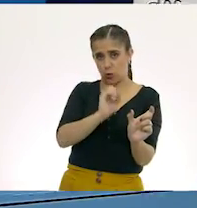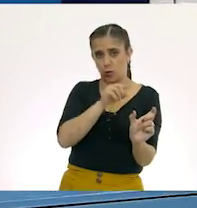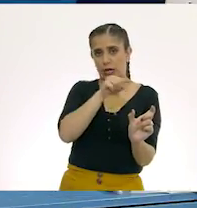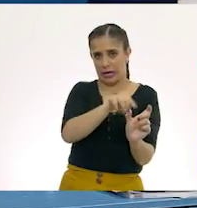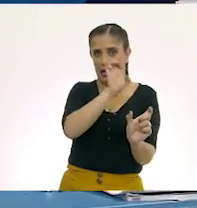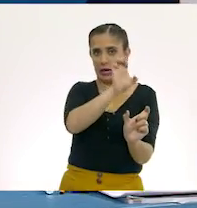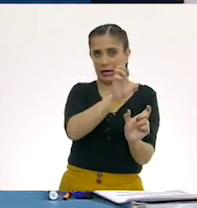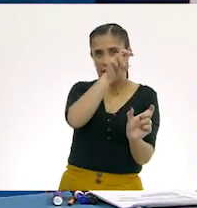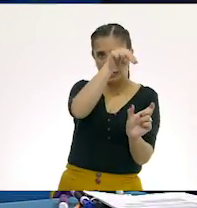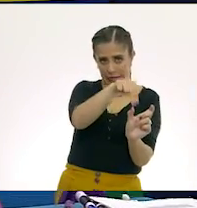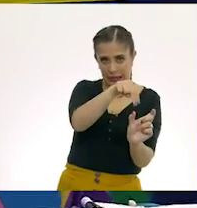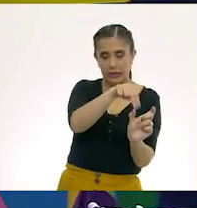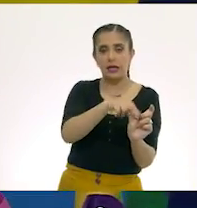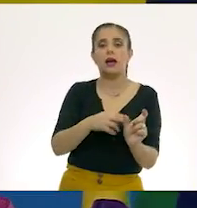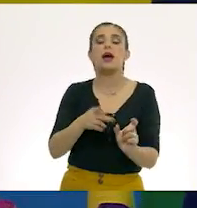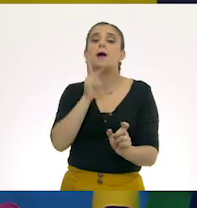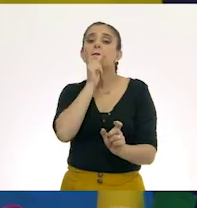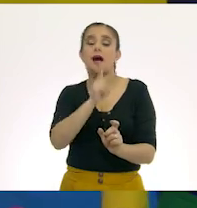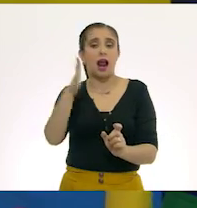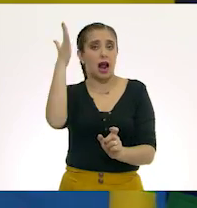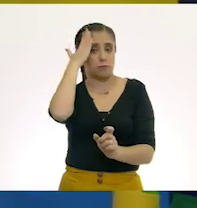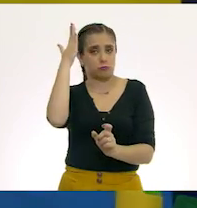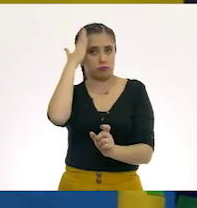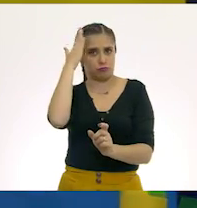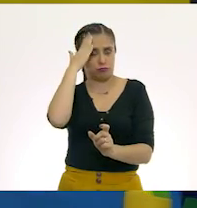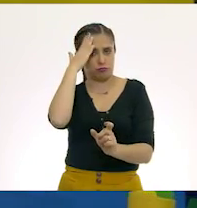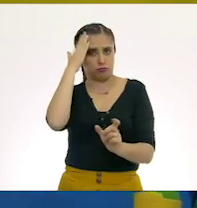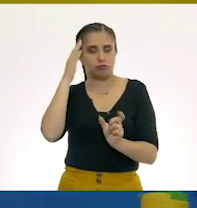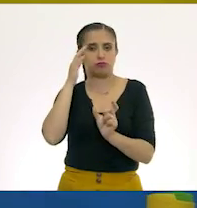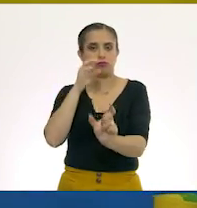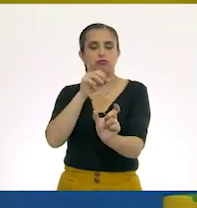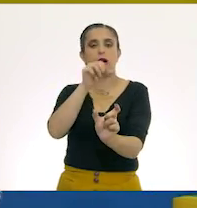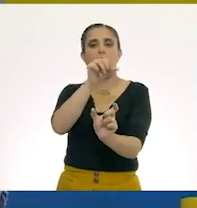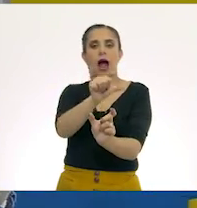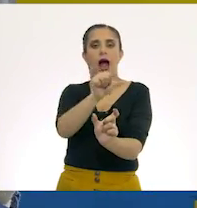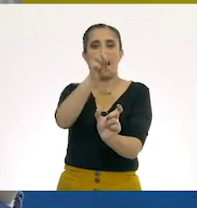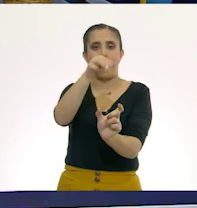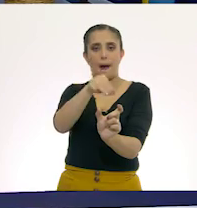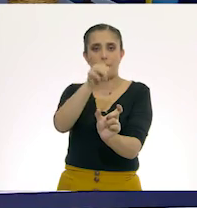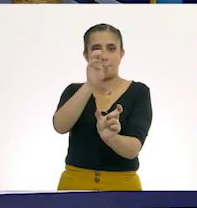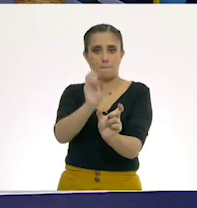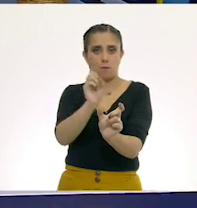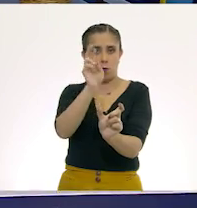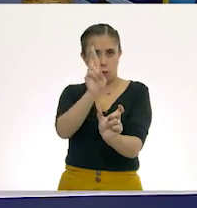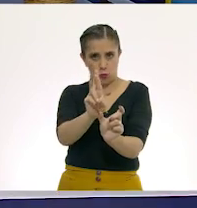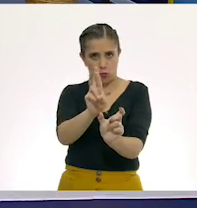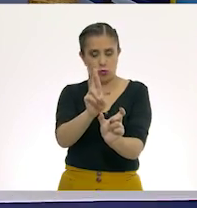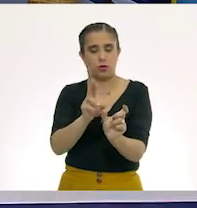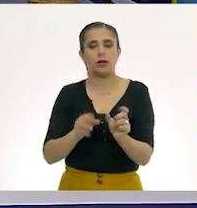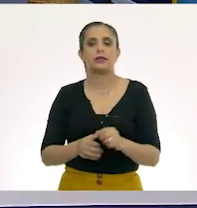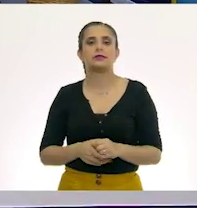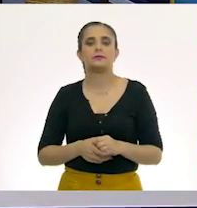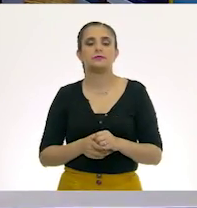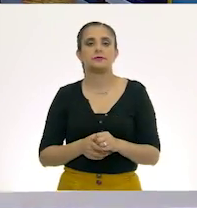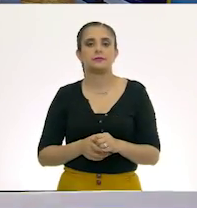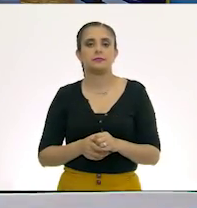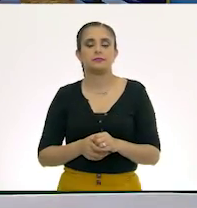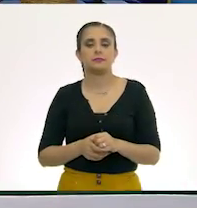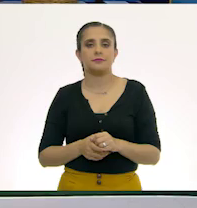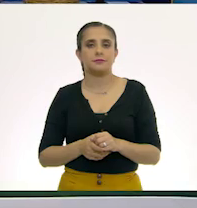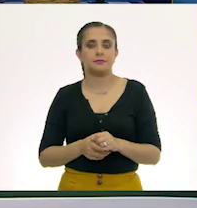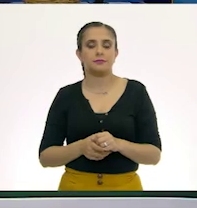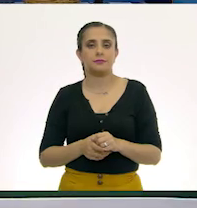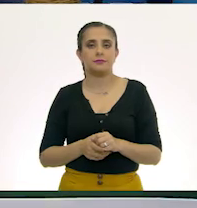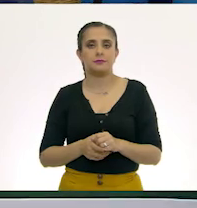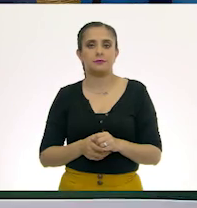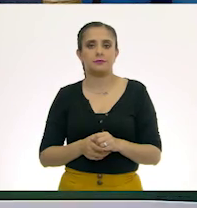La raíz es... Amor. Amor. Ah, eso va a estar... Sí. La raíz es amor.